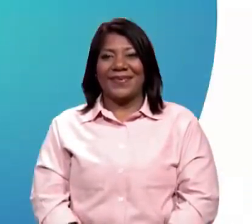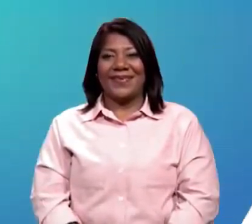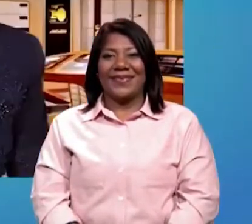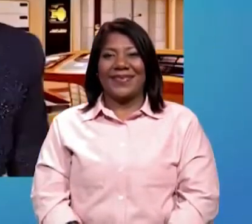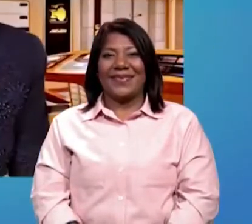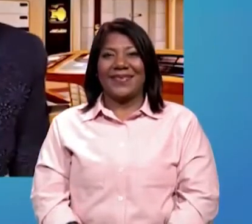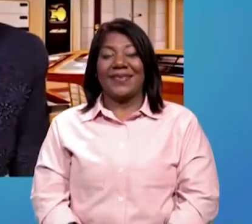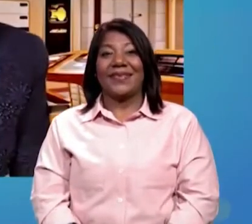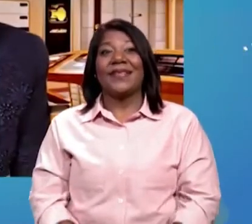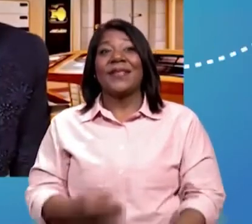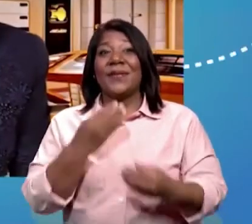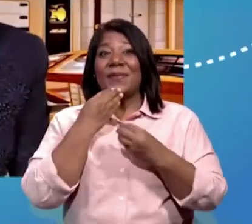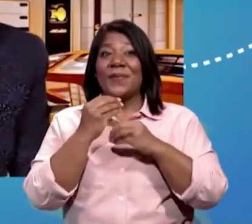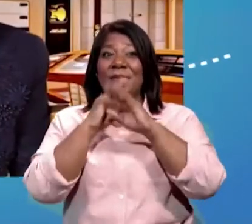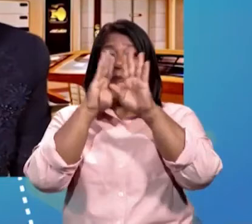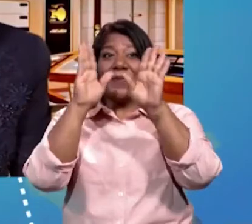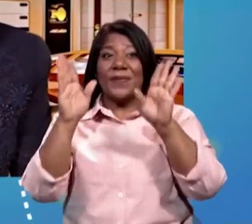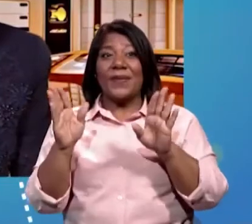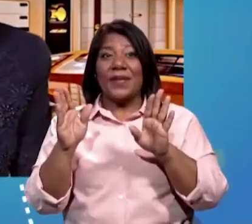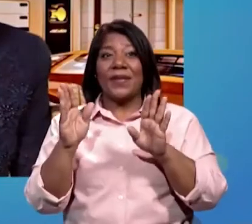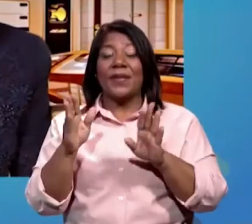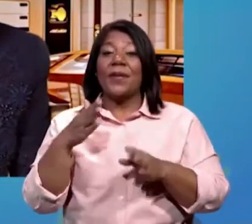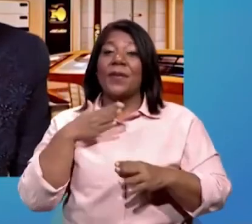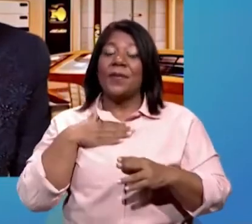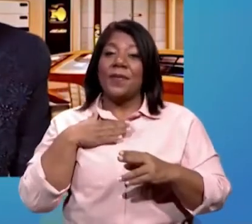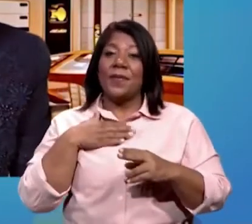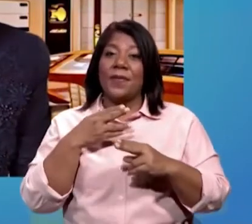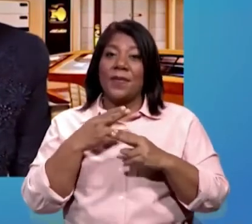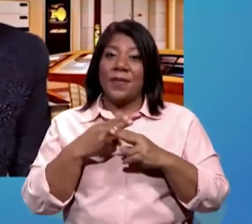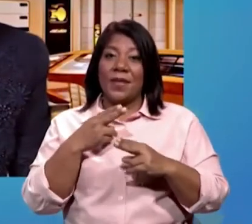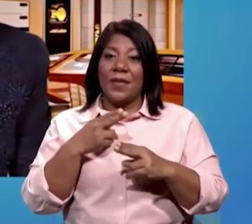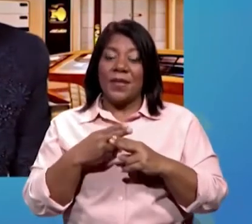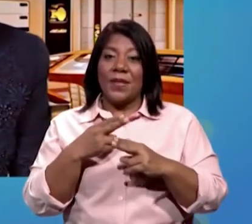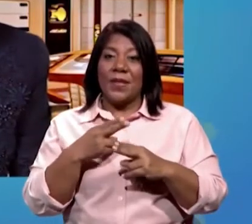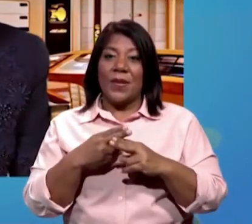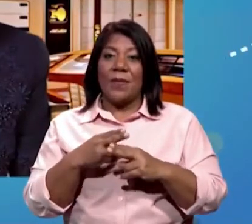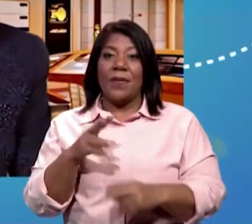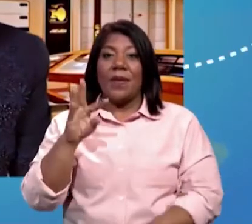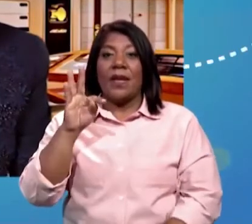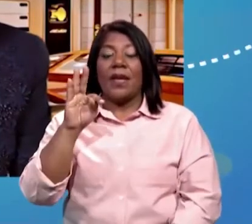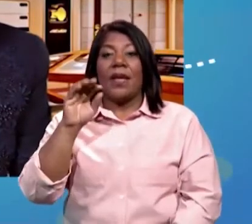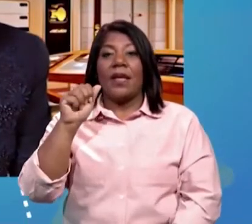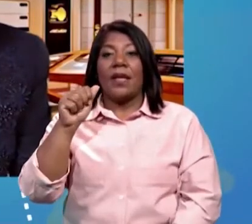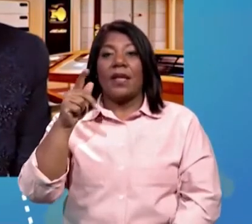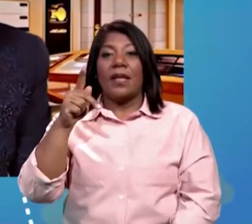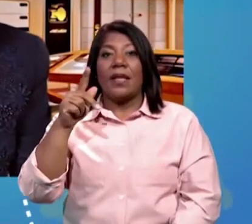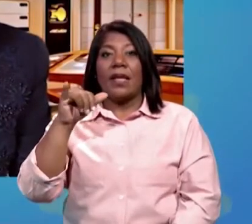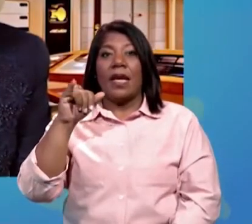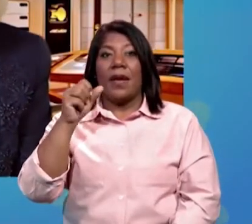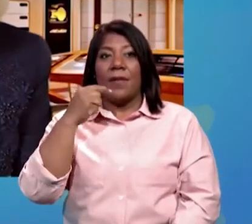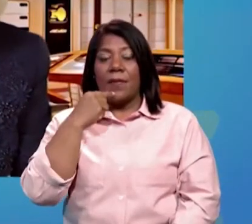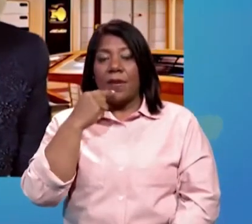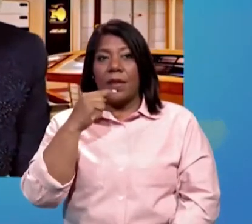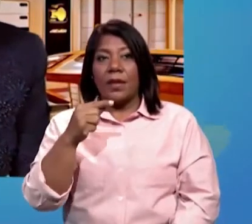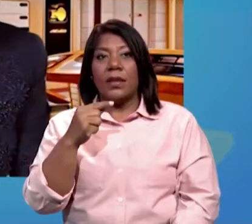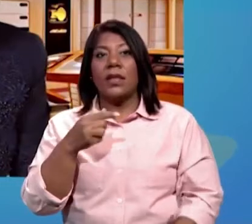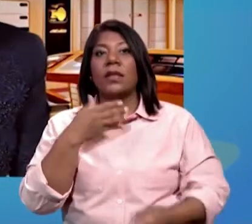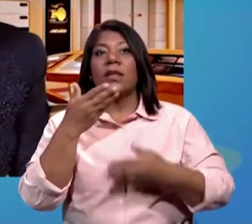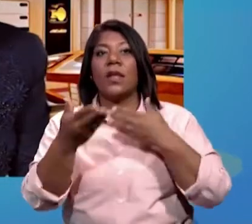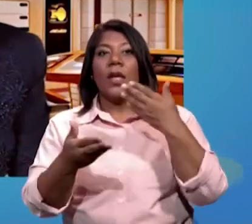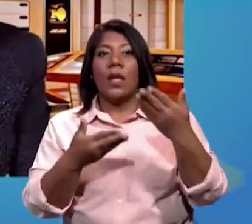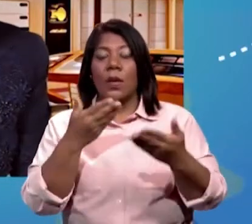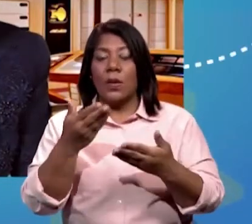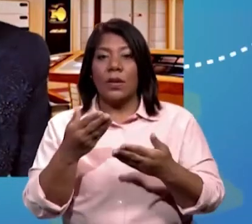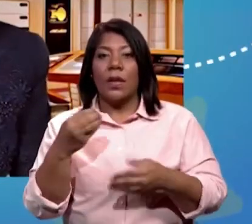Buenos días, Rosemary Tapia, escritora panameña, 24 horas publicadas, recomendadas por